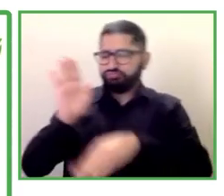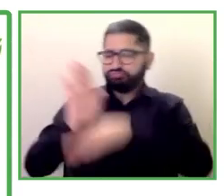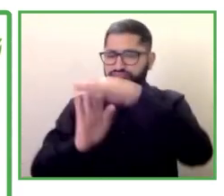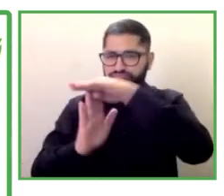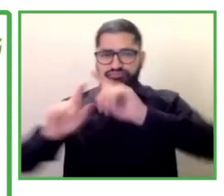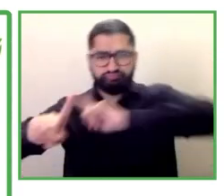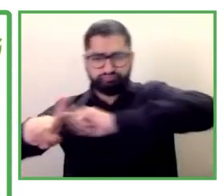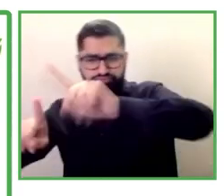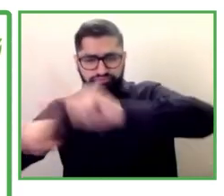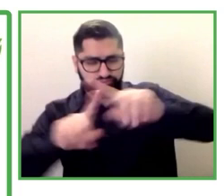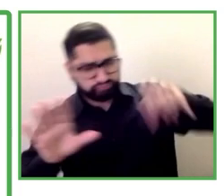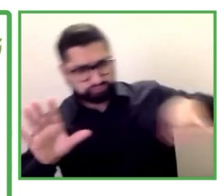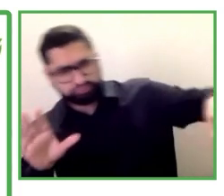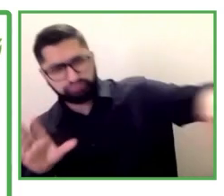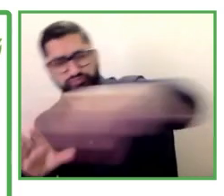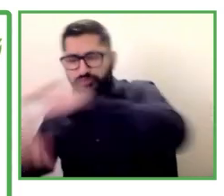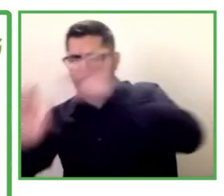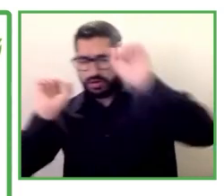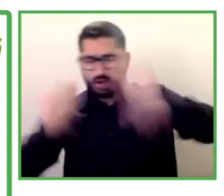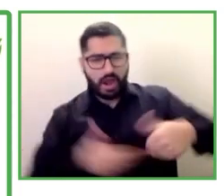proyectos